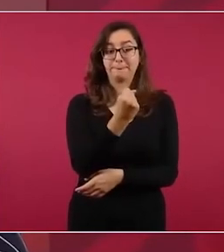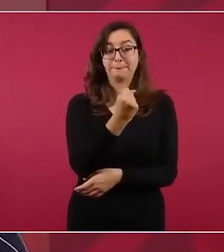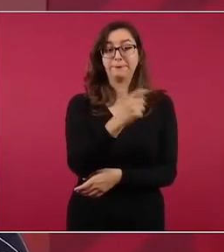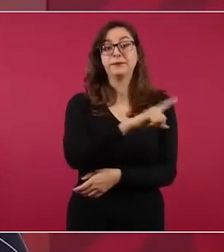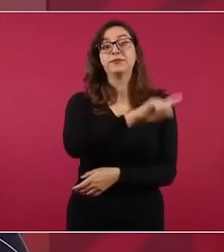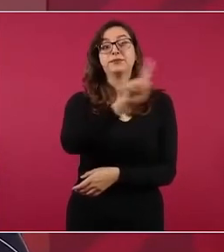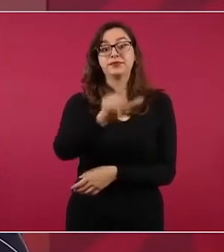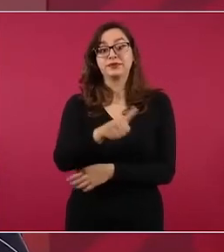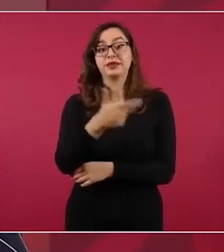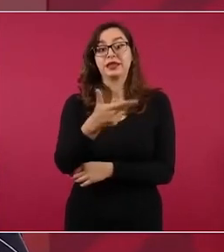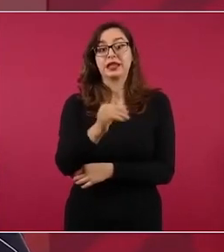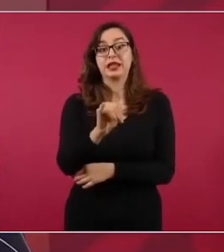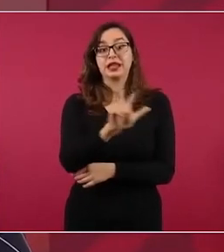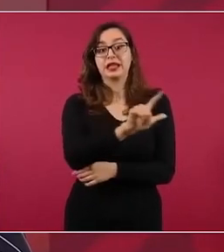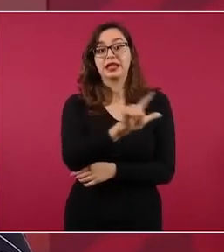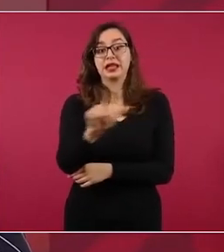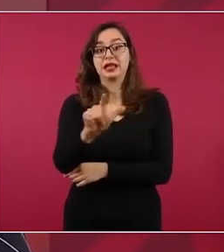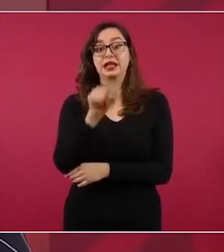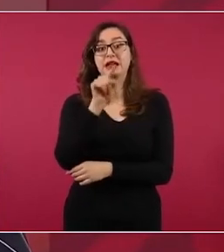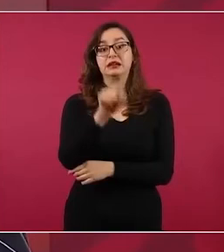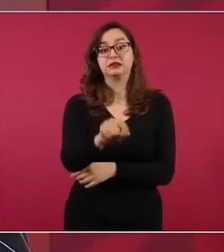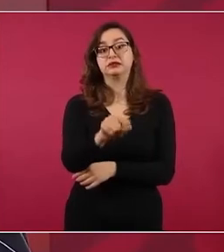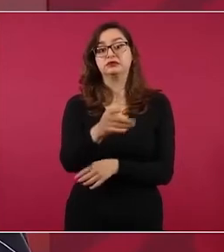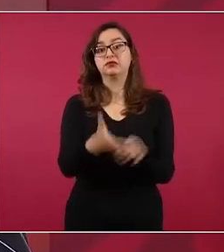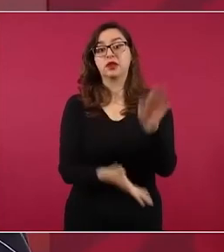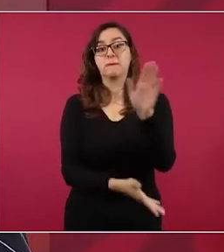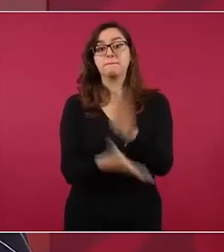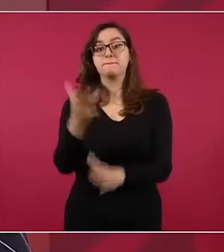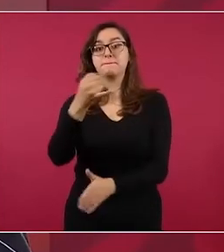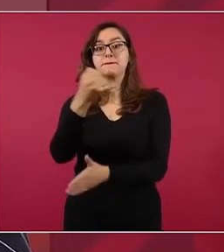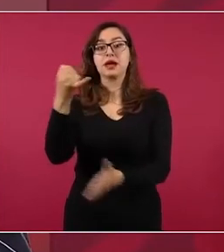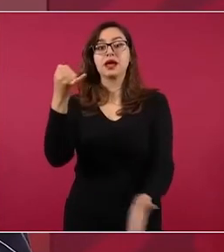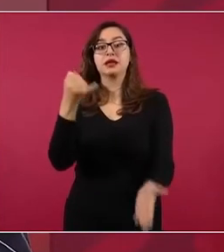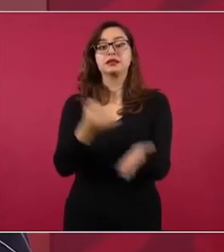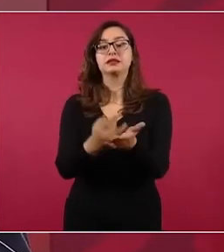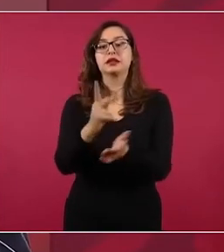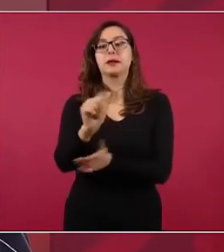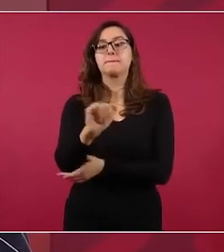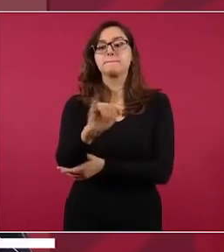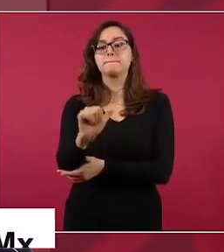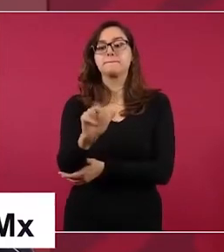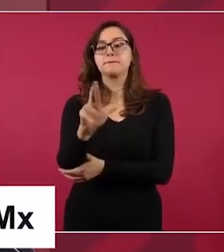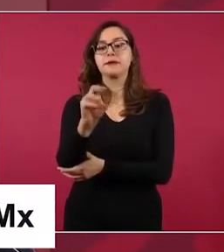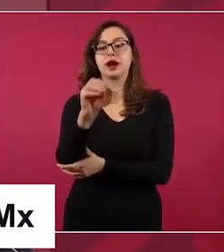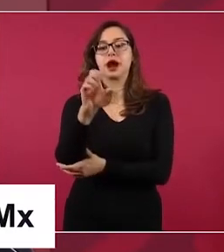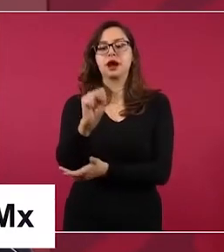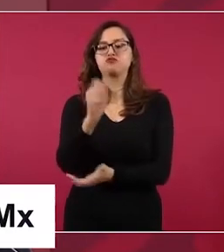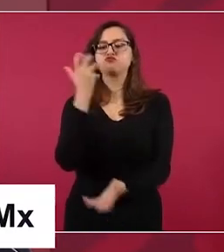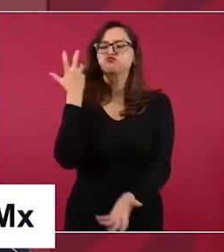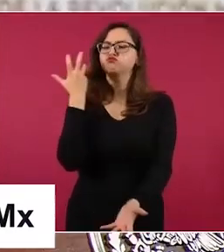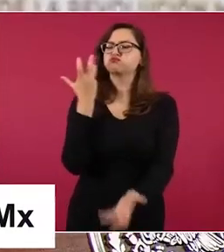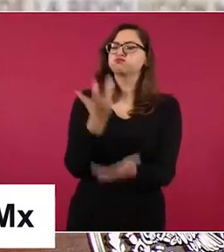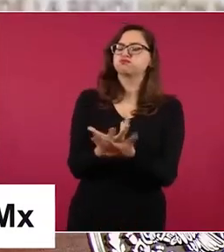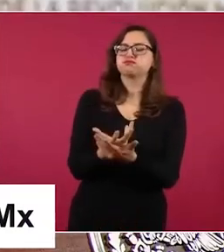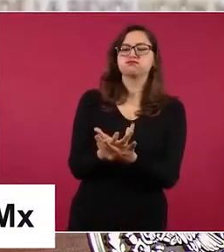a Isla de Pájaros, en una reserva ecológica